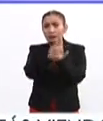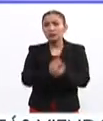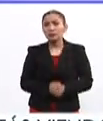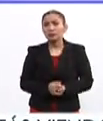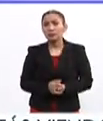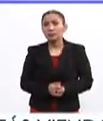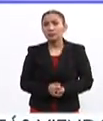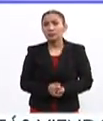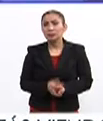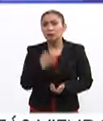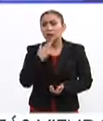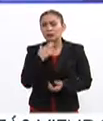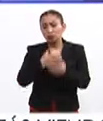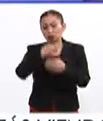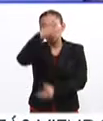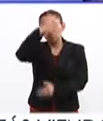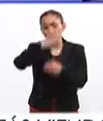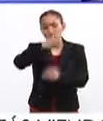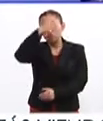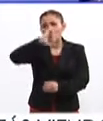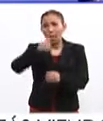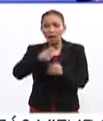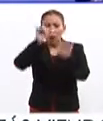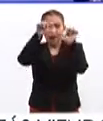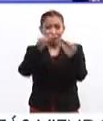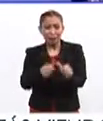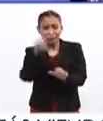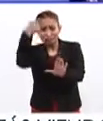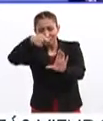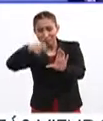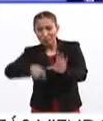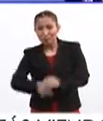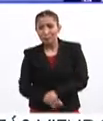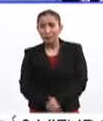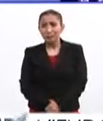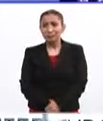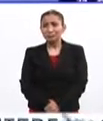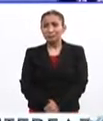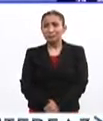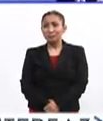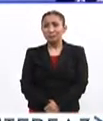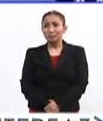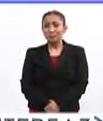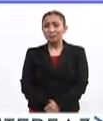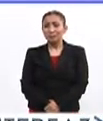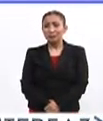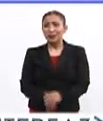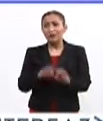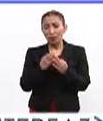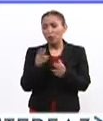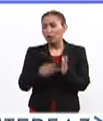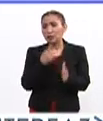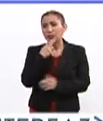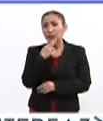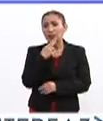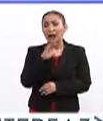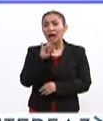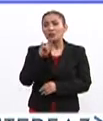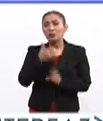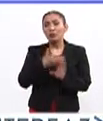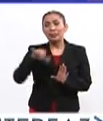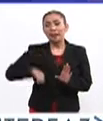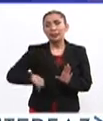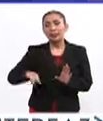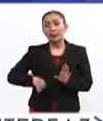manténganlo, utilicen el tronco para algo, que valga en una artesanía, hay forma de volverlo a usar. Carlos, muy